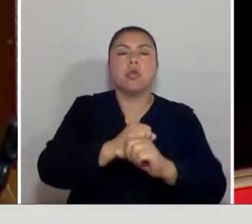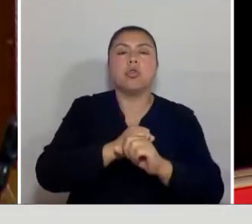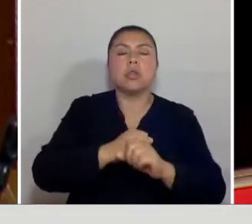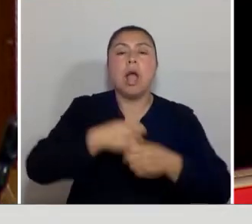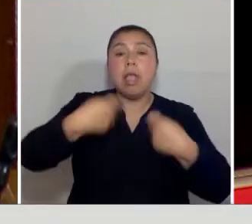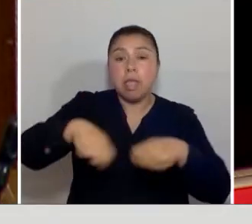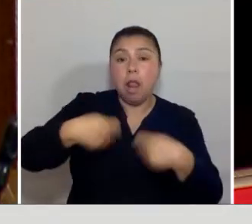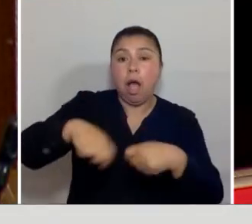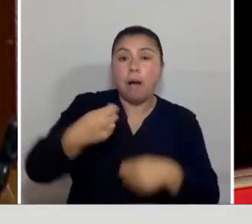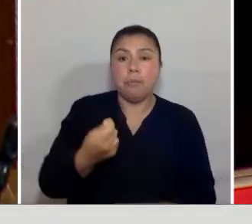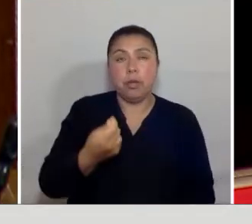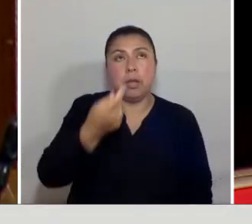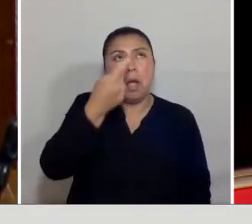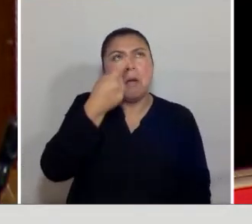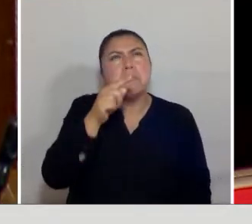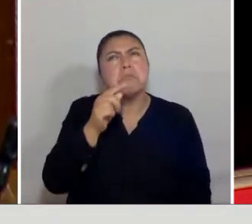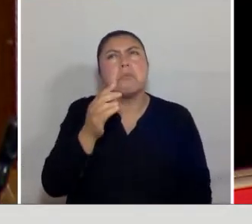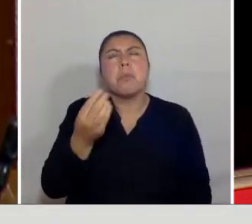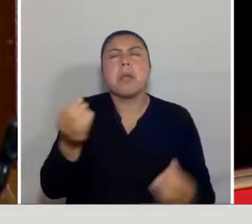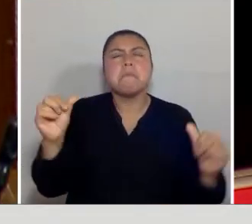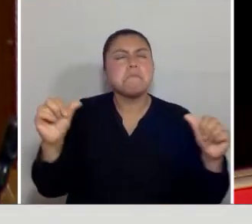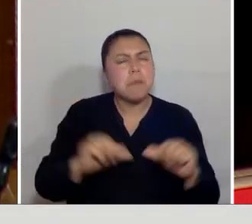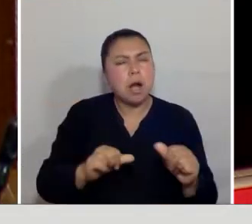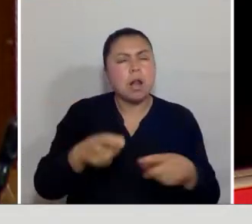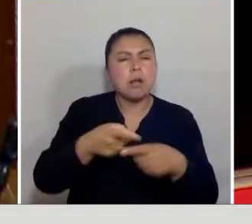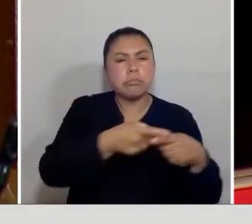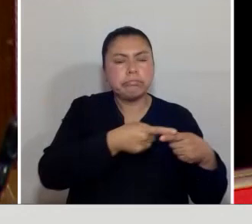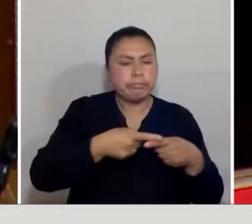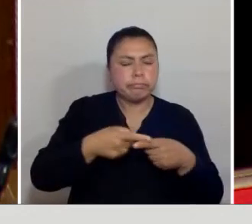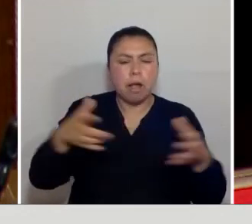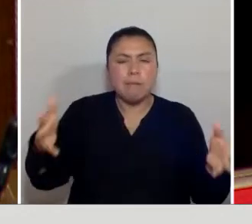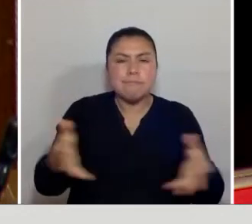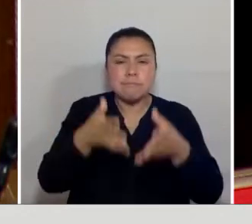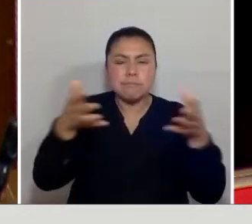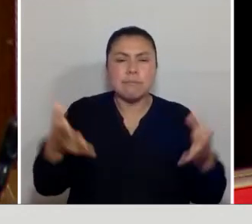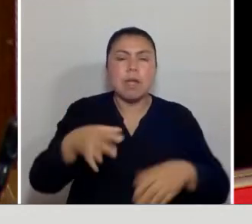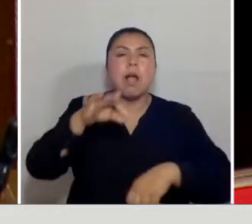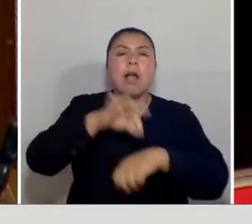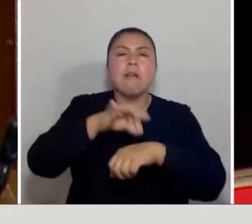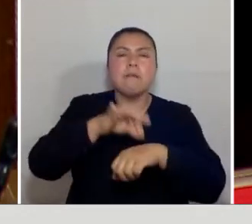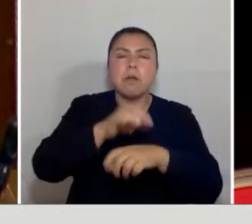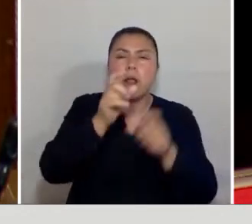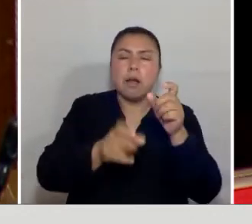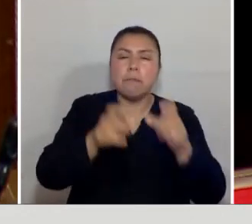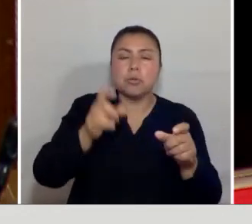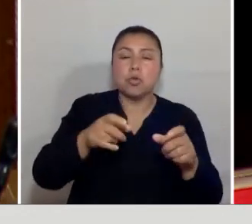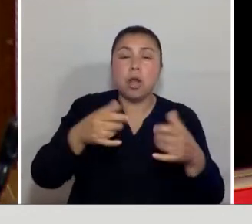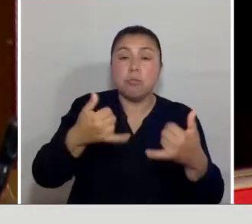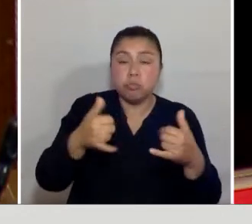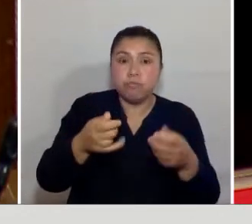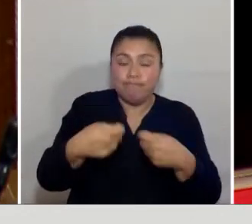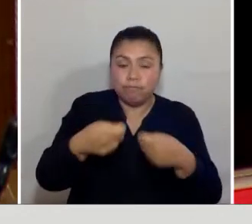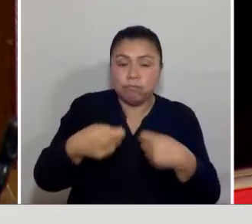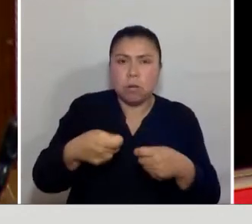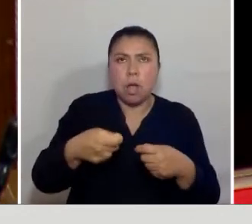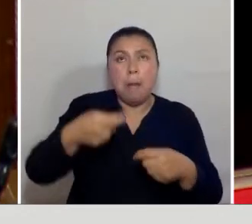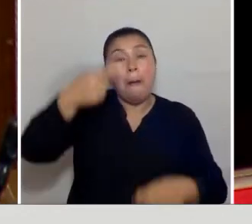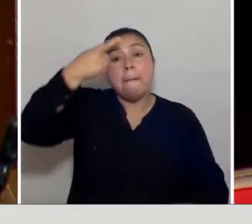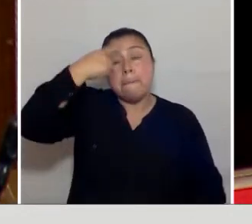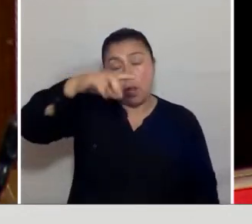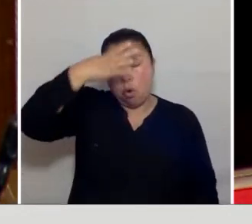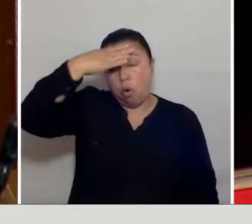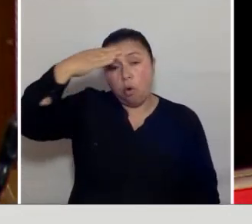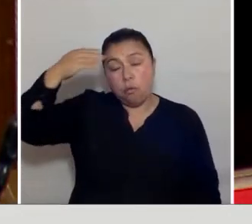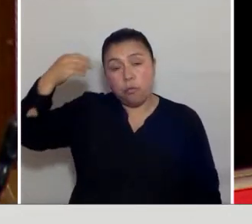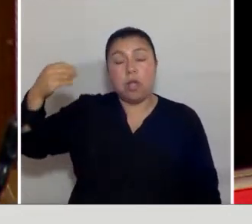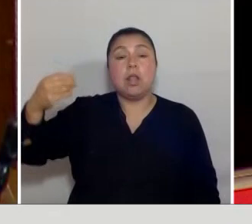son malas para la sociedad y fomentan la ludopatía. Sin embargo, olvidan que en nuestro país el mercado de las apuestas